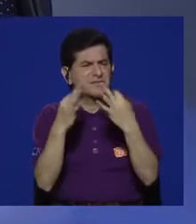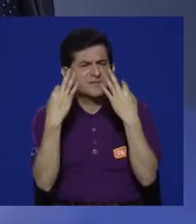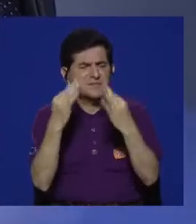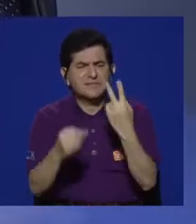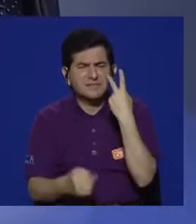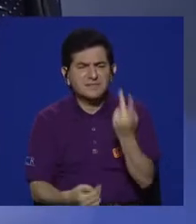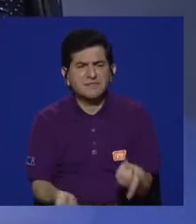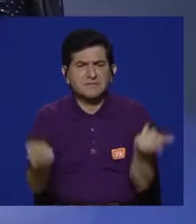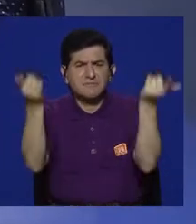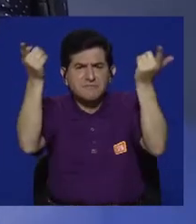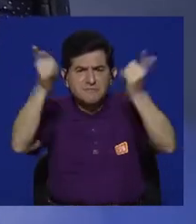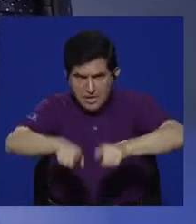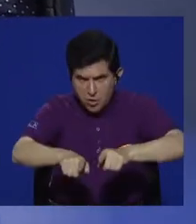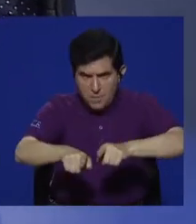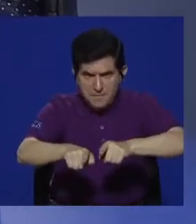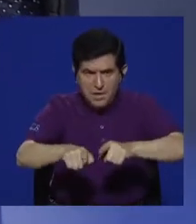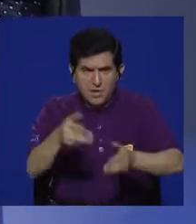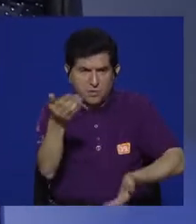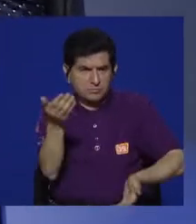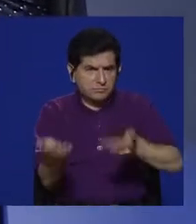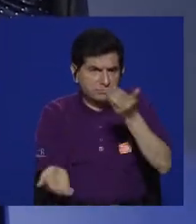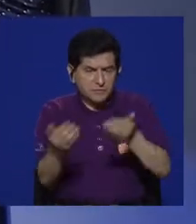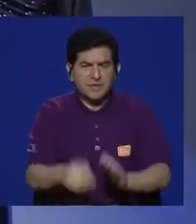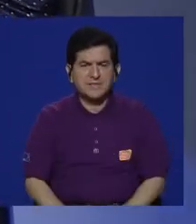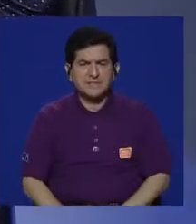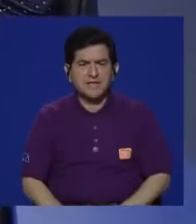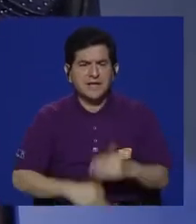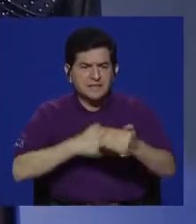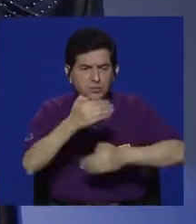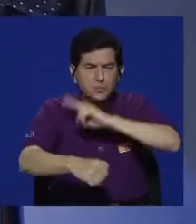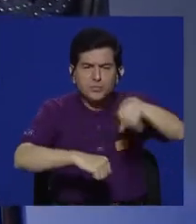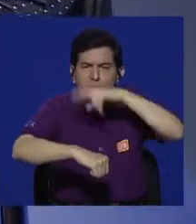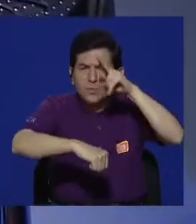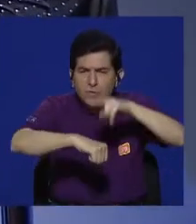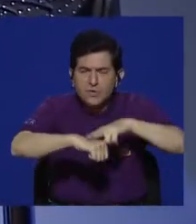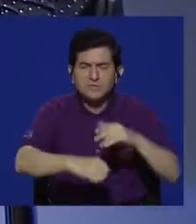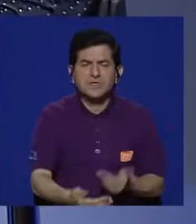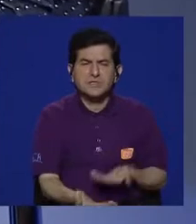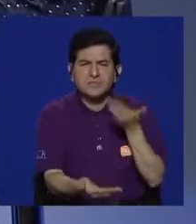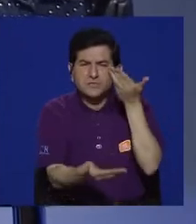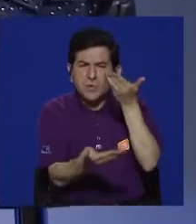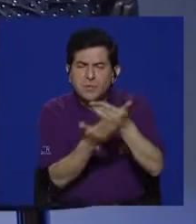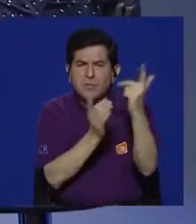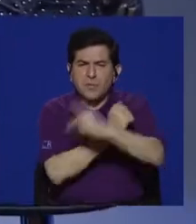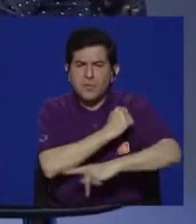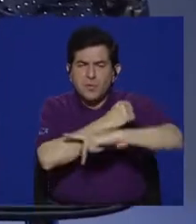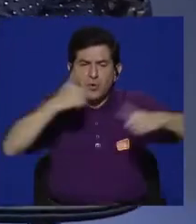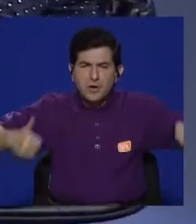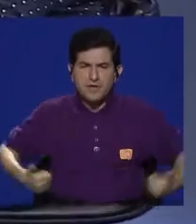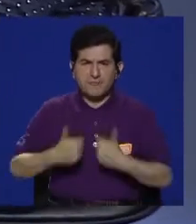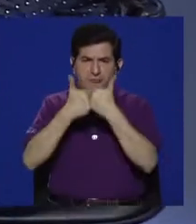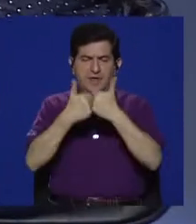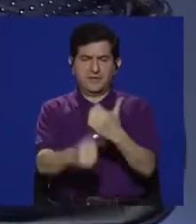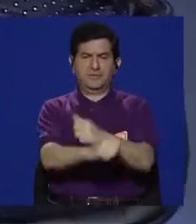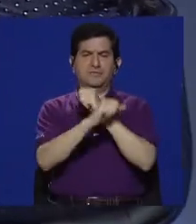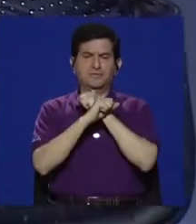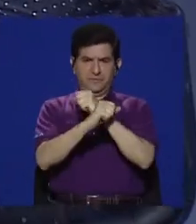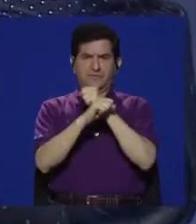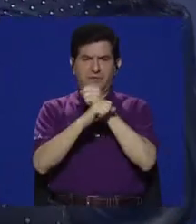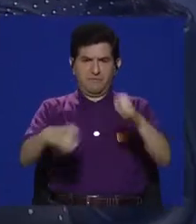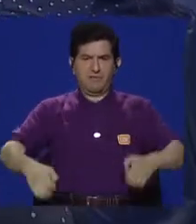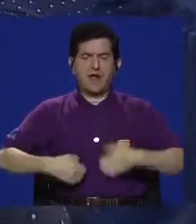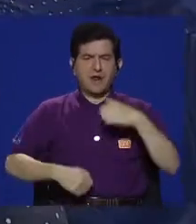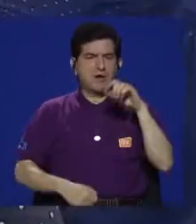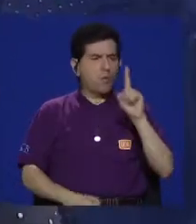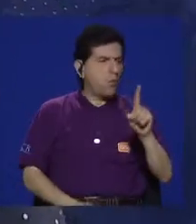trata es de ver cómo este fenómeno está, digamos, nacionalizado y nos plantea como país el reto de